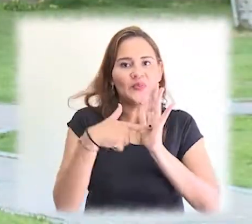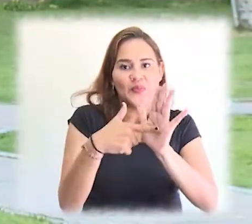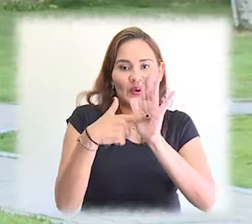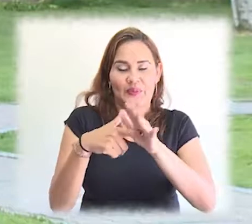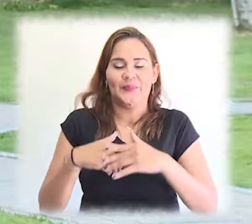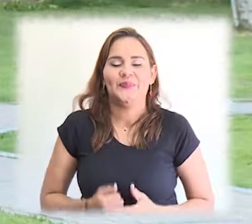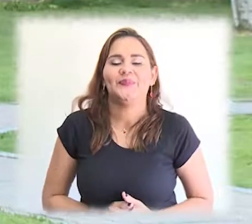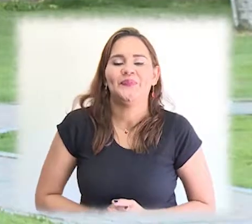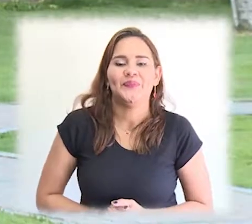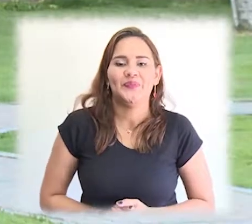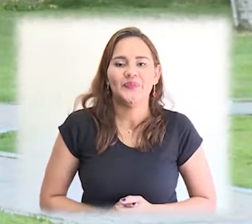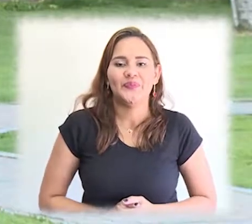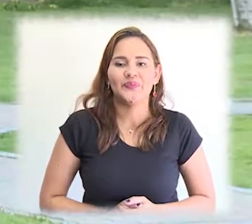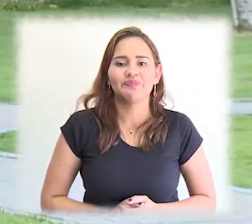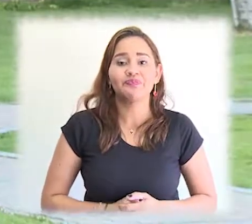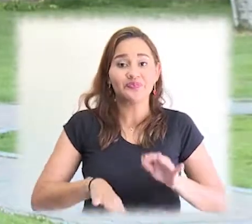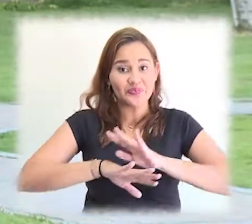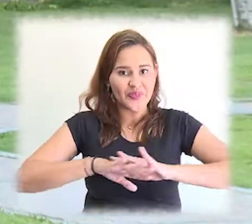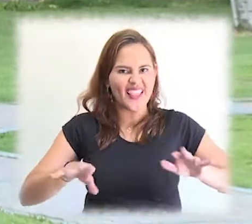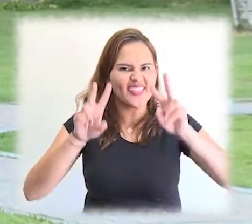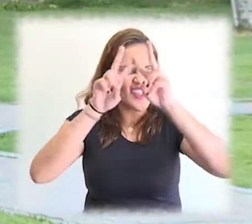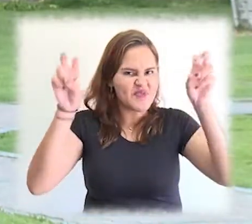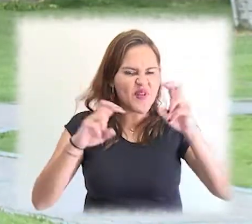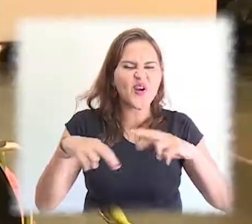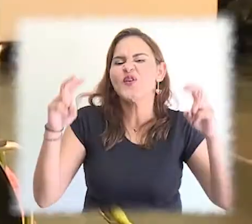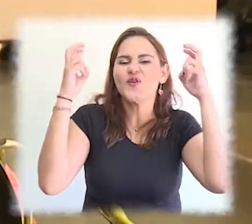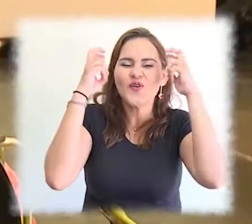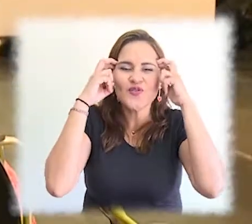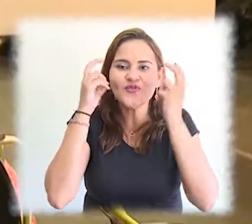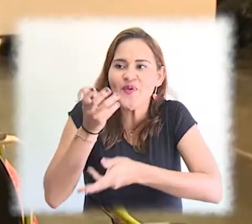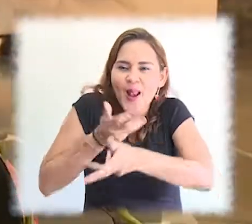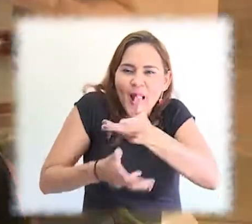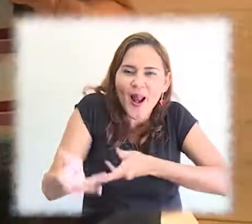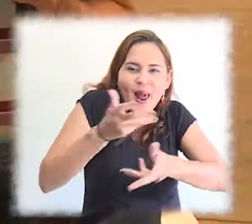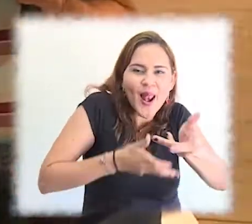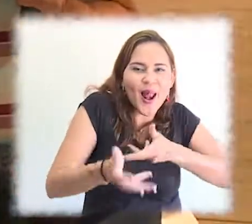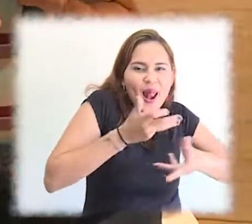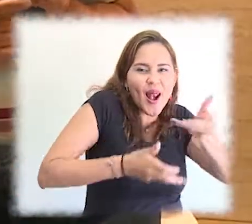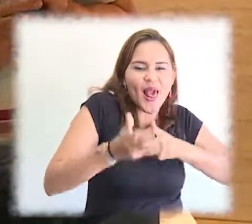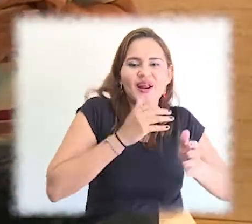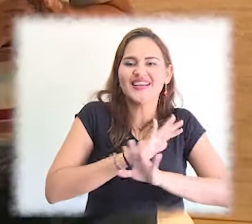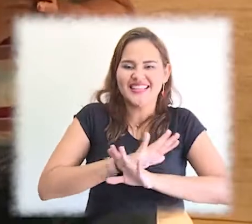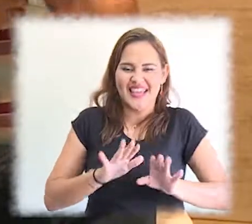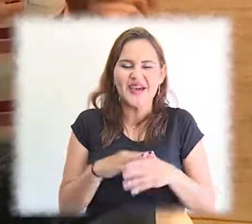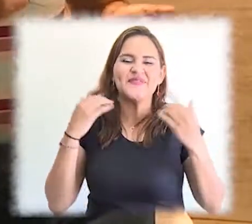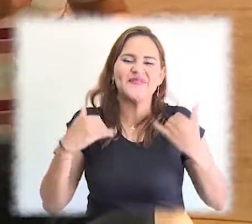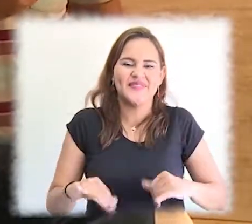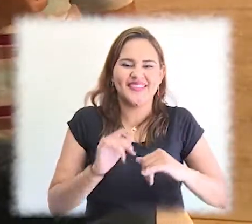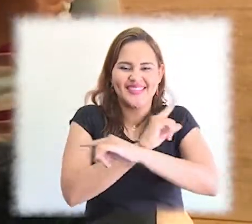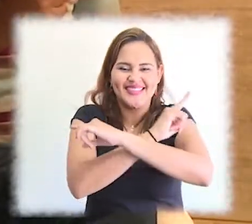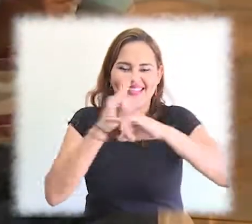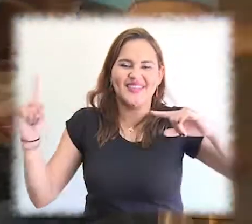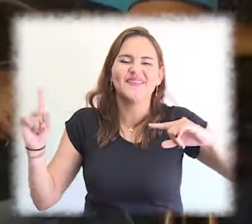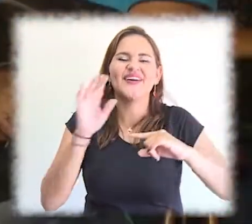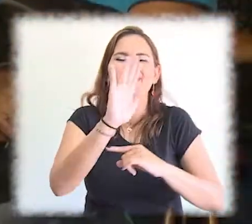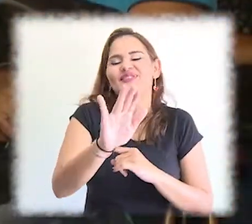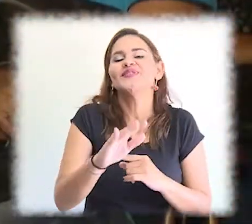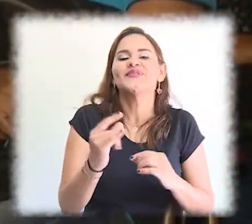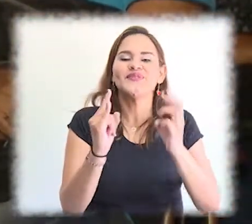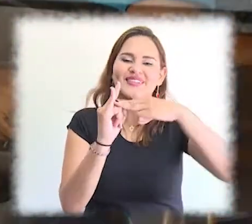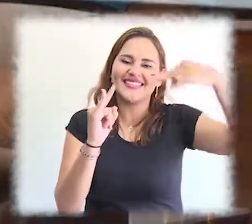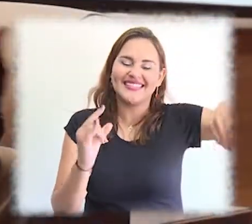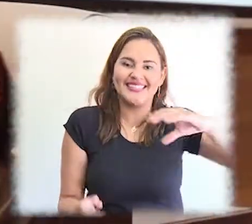intercambio de experiencias, se cerró el telón de Uni Magdalena Crea. La Alma Mater desarrolló la tercera versión del simposio Spin-Off